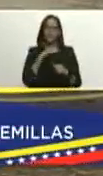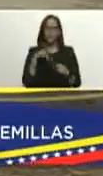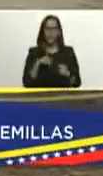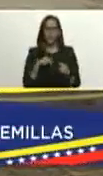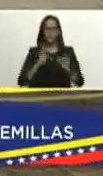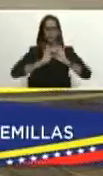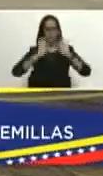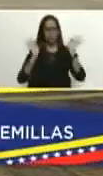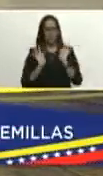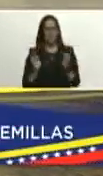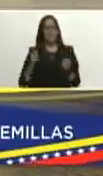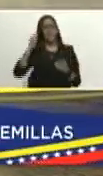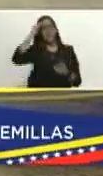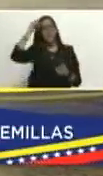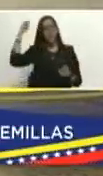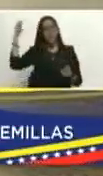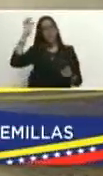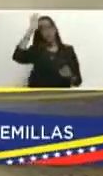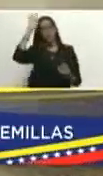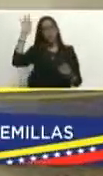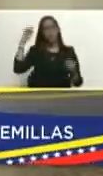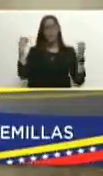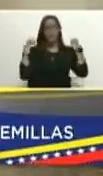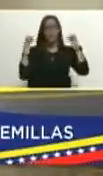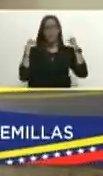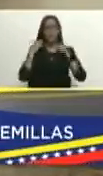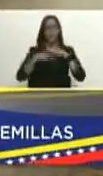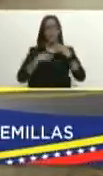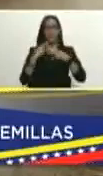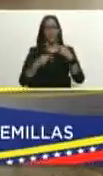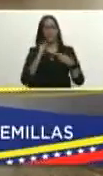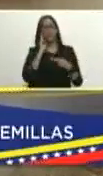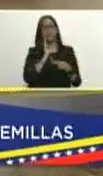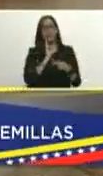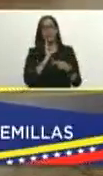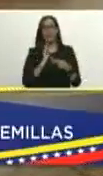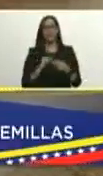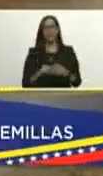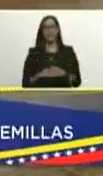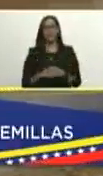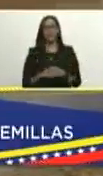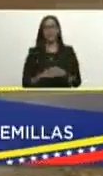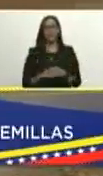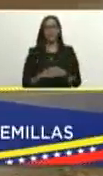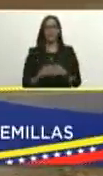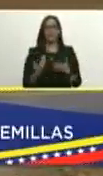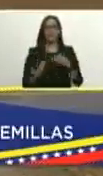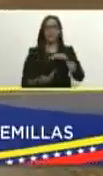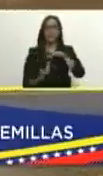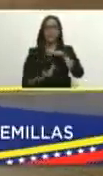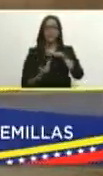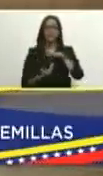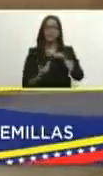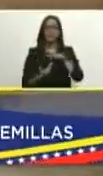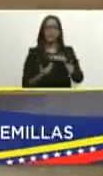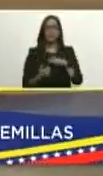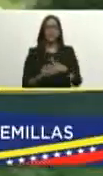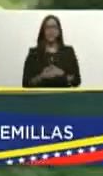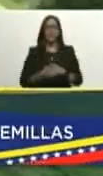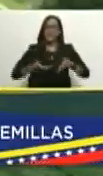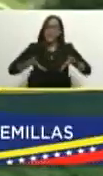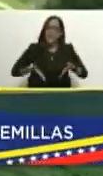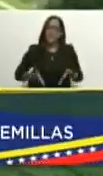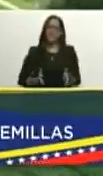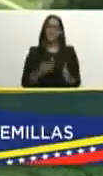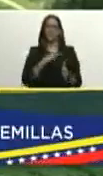teórico filosófico y práctico de la revolución bolivariana tiene que ver con enraizar presidente en nacimiento